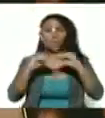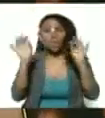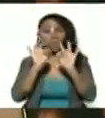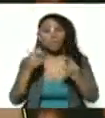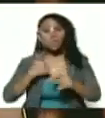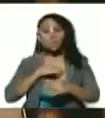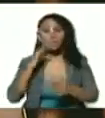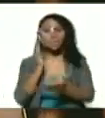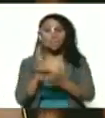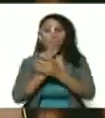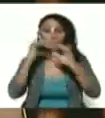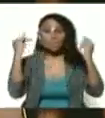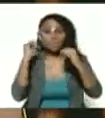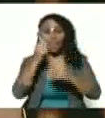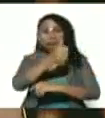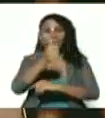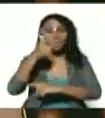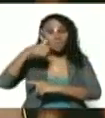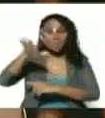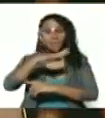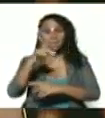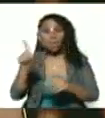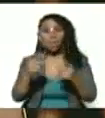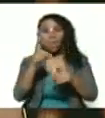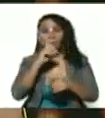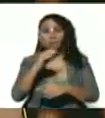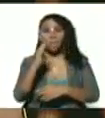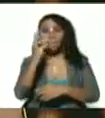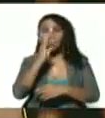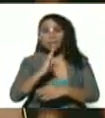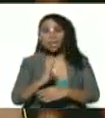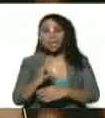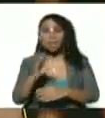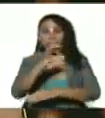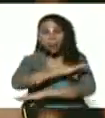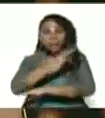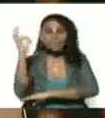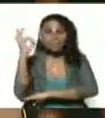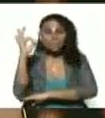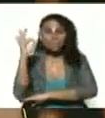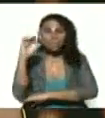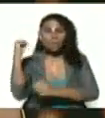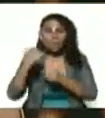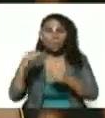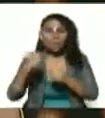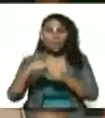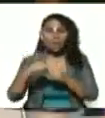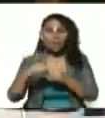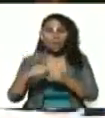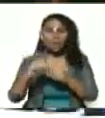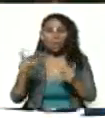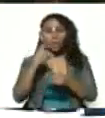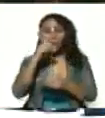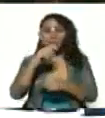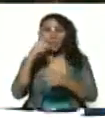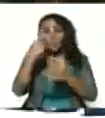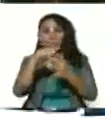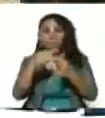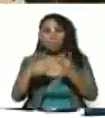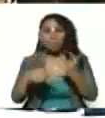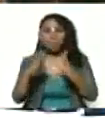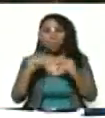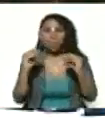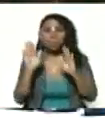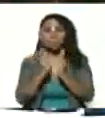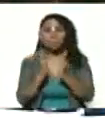celebrando. Cada ciudad bajo cumpleaños Arquisimeto. Cumpleaños Maracaibo. Cumpleaños no sé quién. Todo el